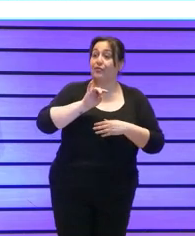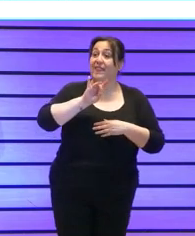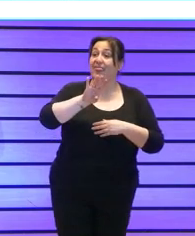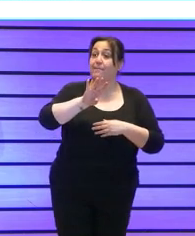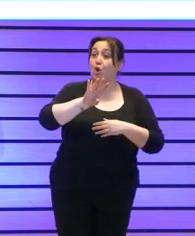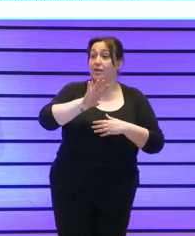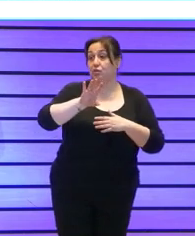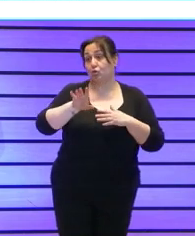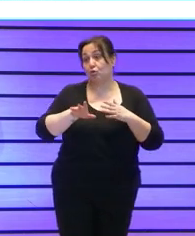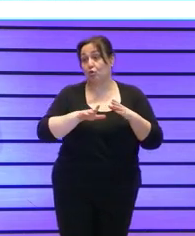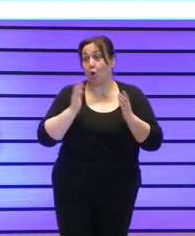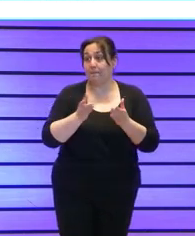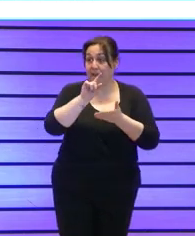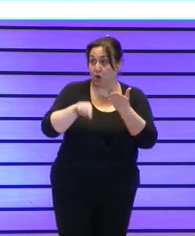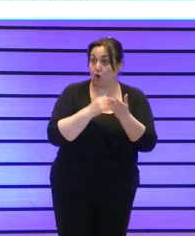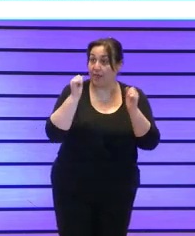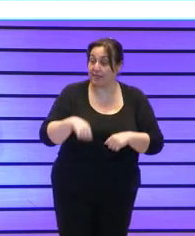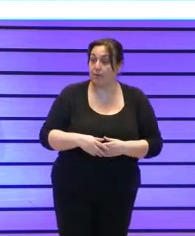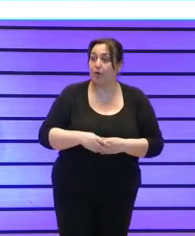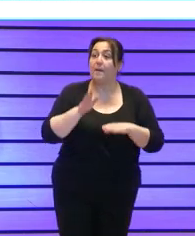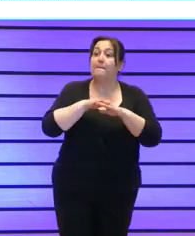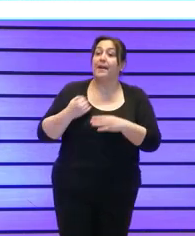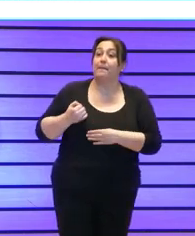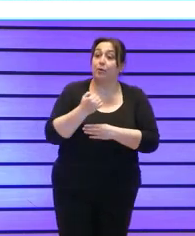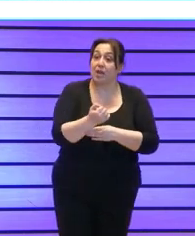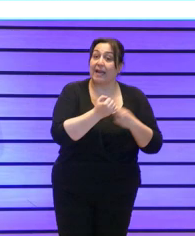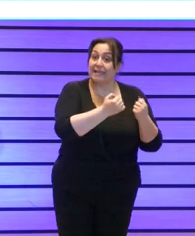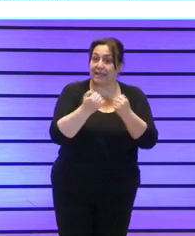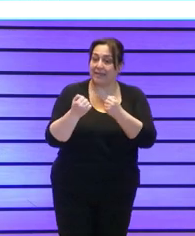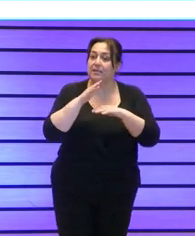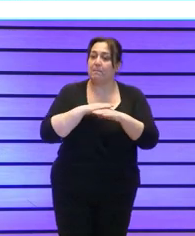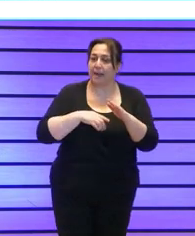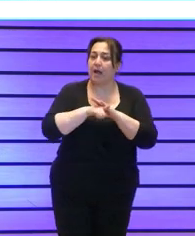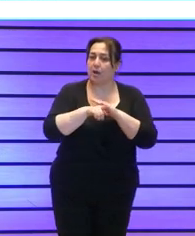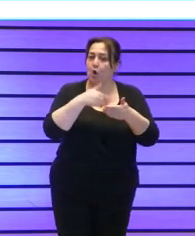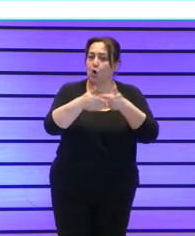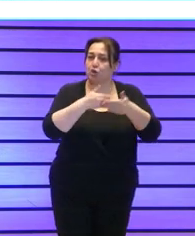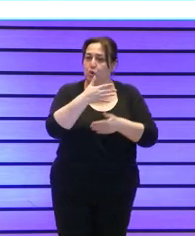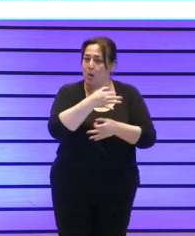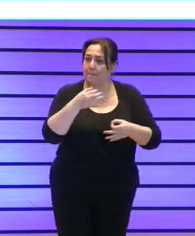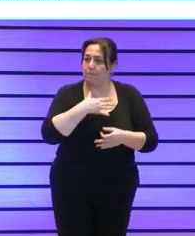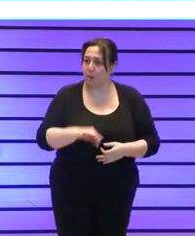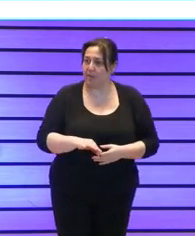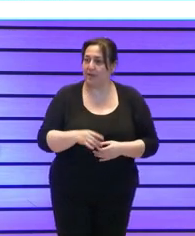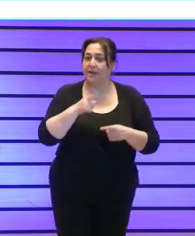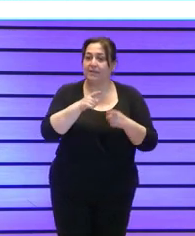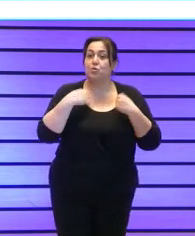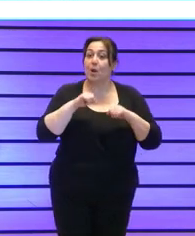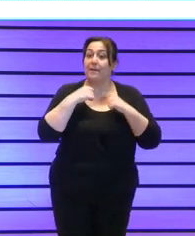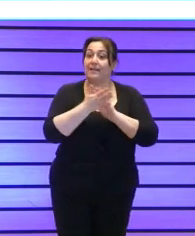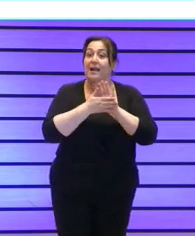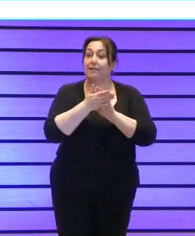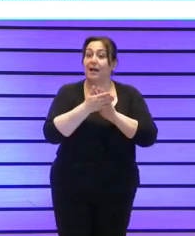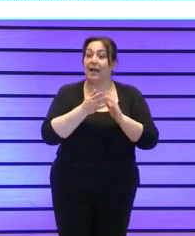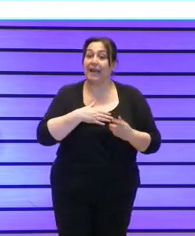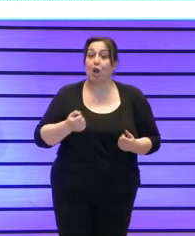colectivo y para apoyar a las entidades en su viabilidad decíamos esta es una buena práctica que habla de la generosidad de entidades